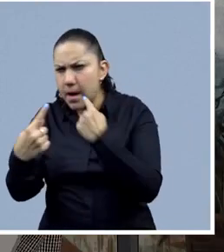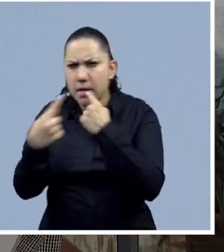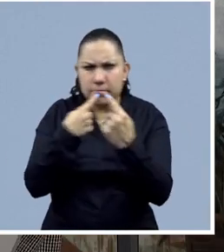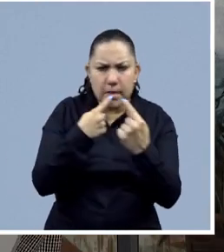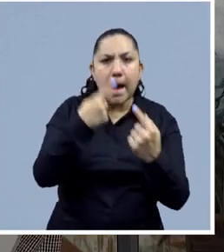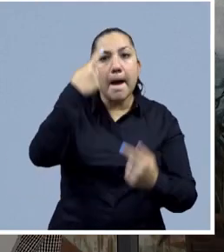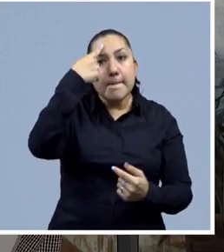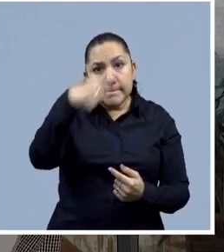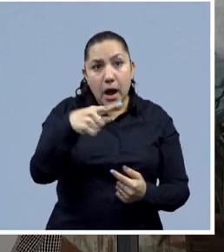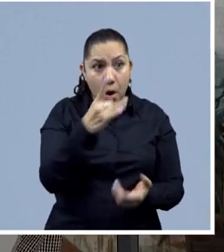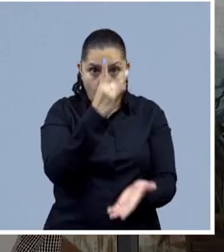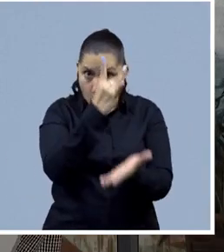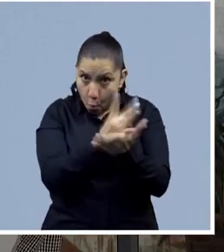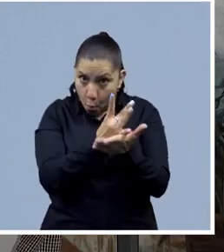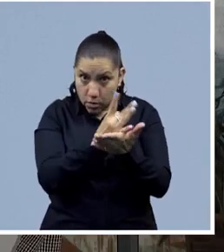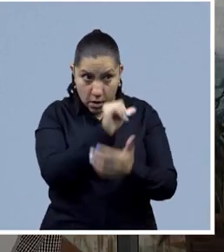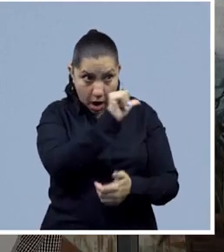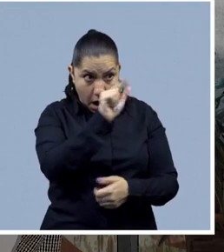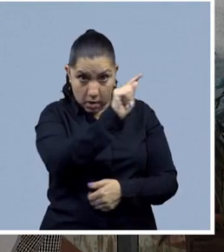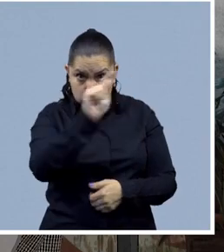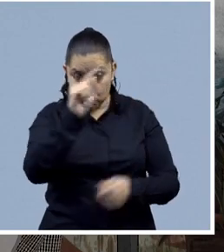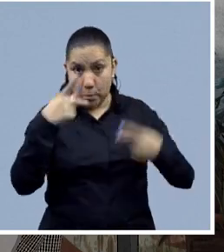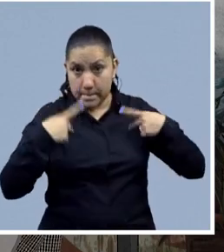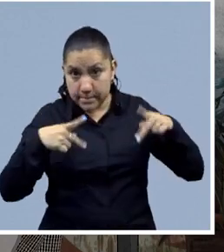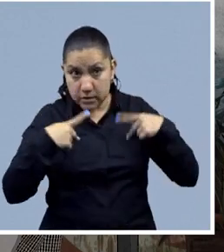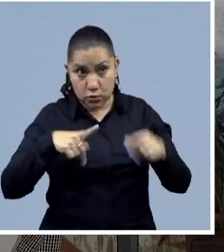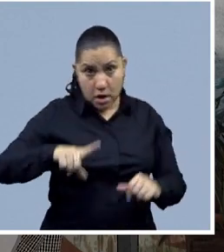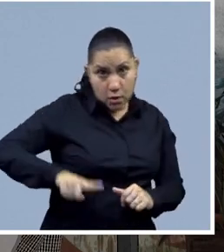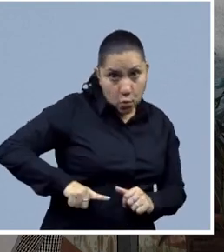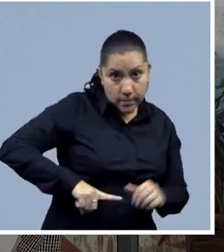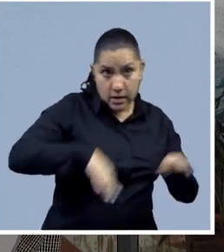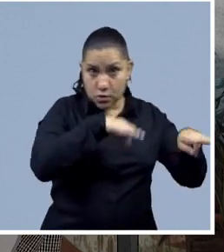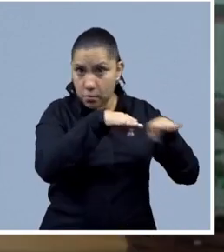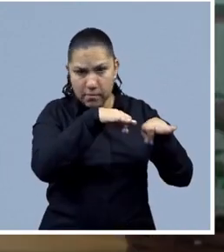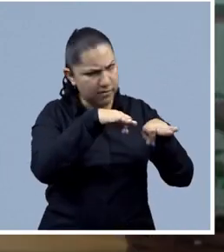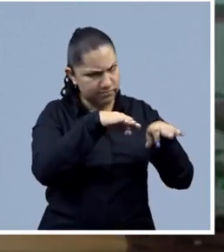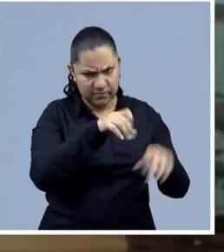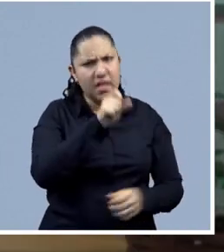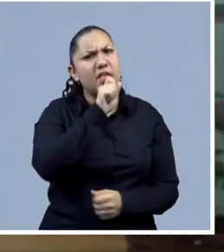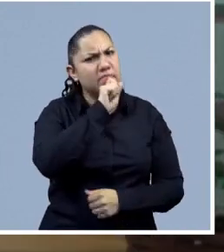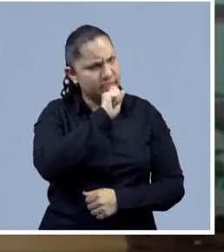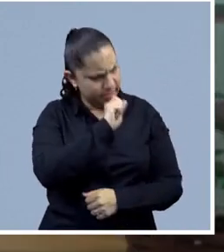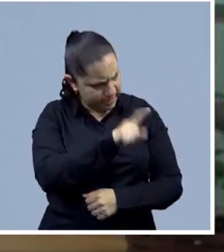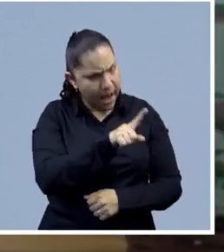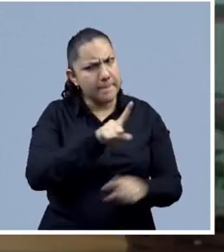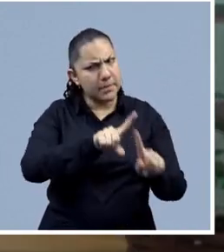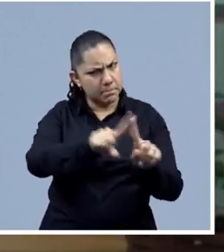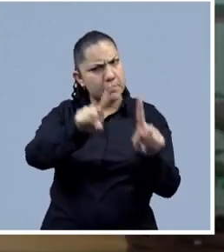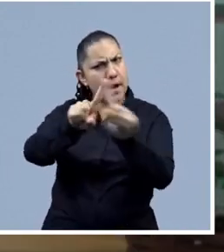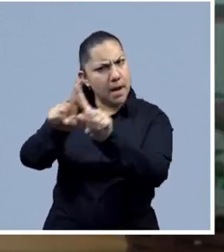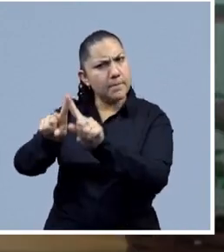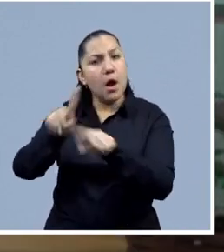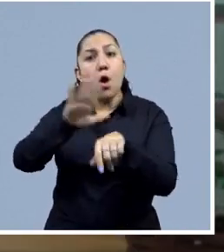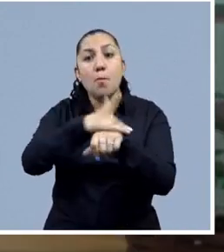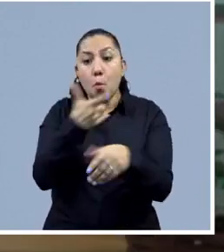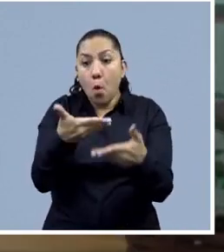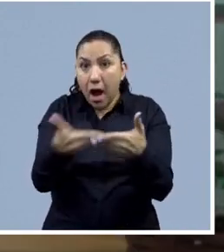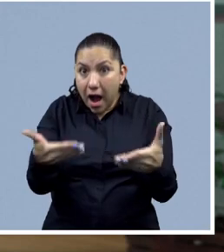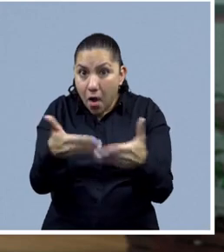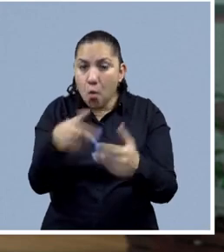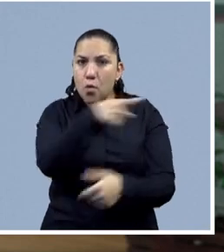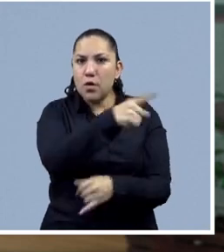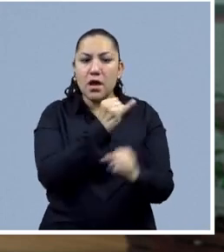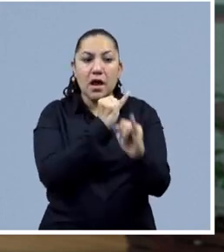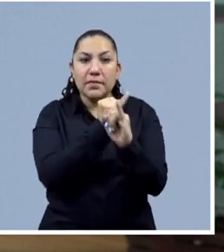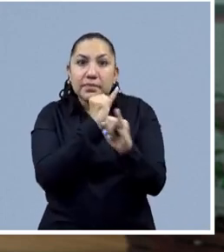justamente el hecho de extenderlo, más allá de los servidores y servidoras públicas, porque también las redes sociales han facilitado el hecho de que